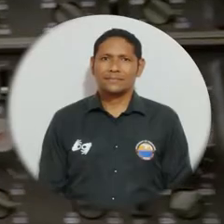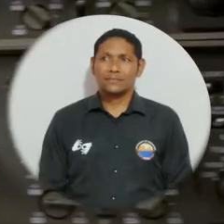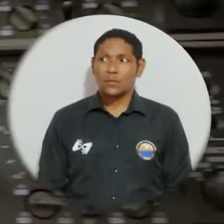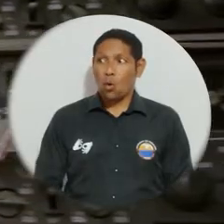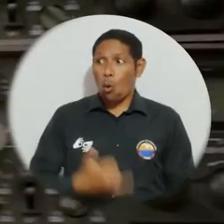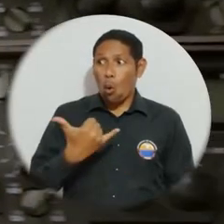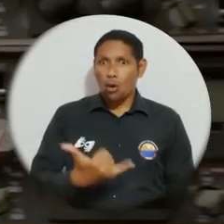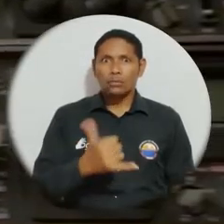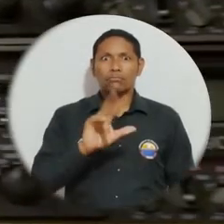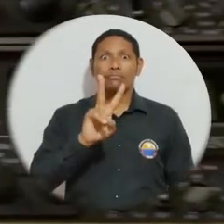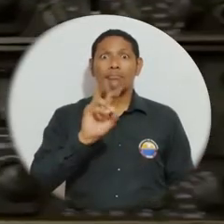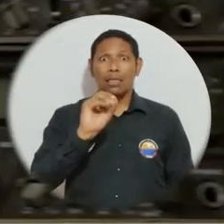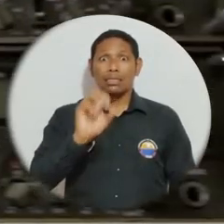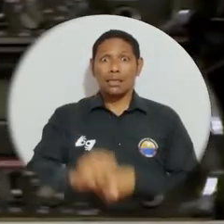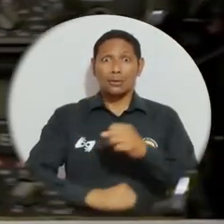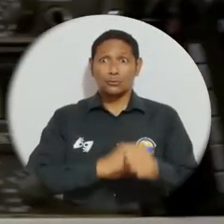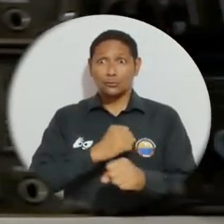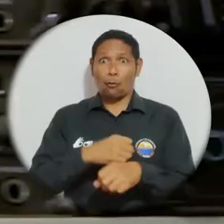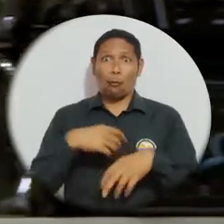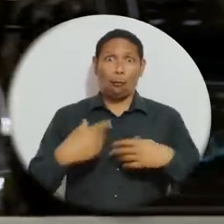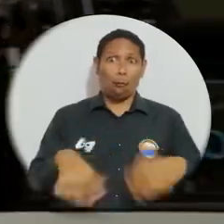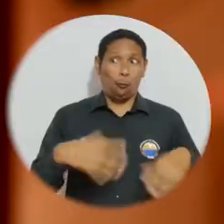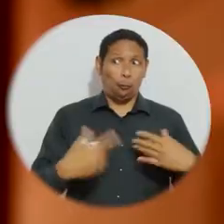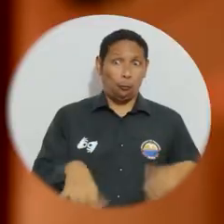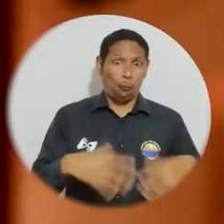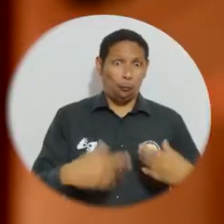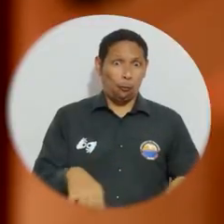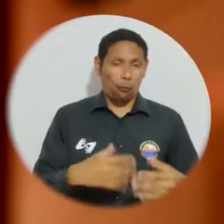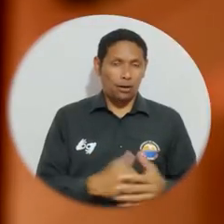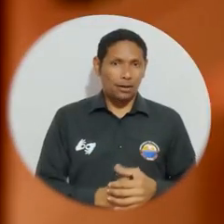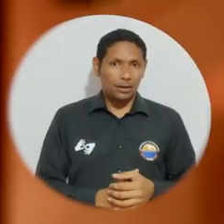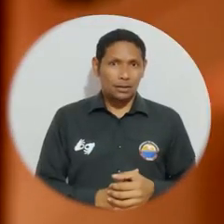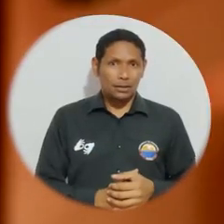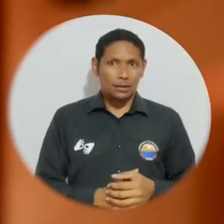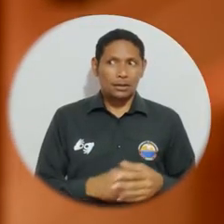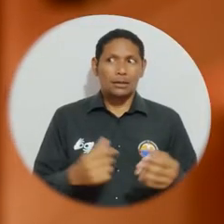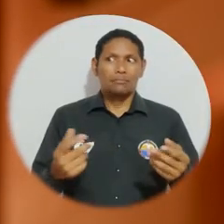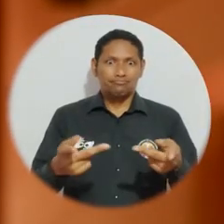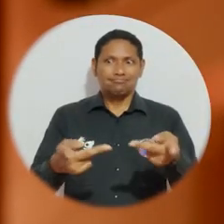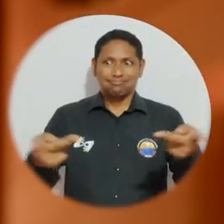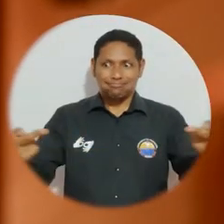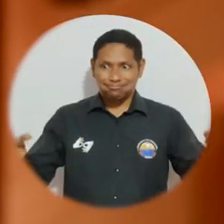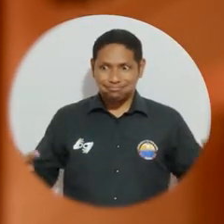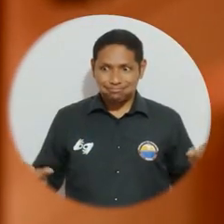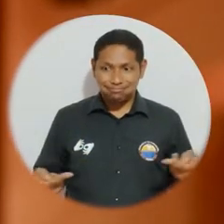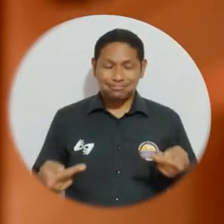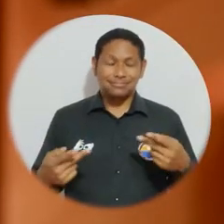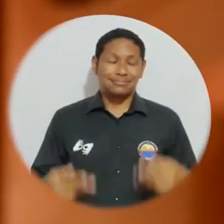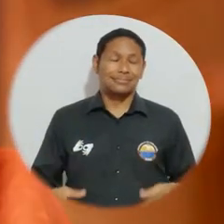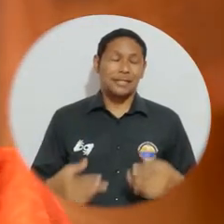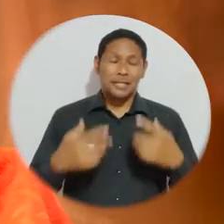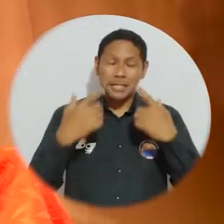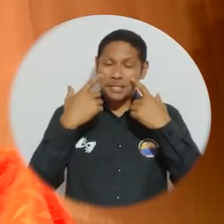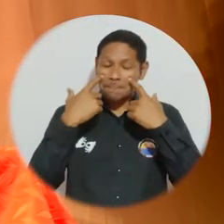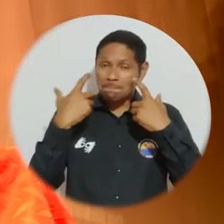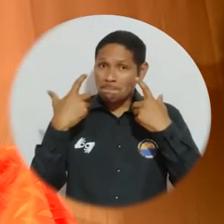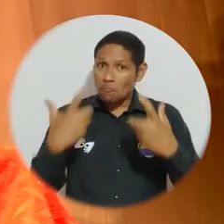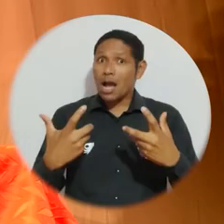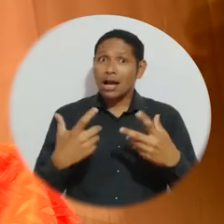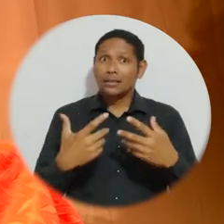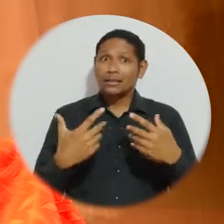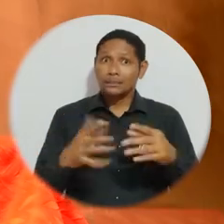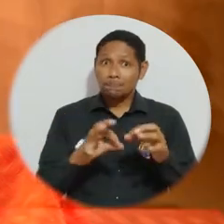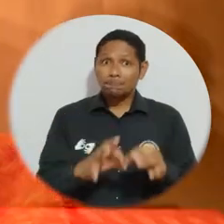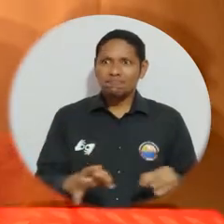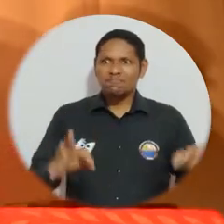Se cumplen 20 años todos los días. La verdad, este espacio fue muy significativo